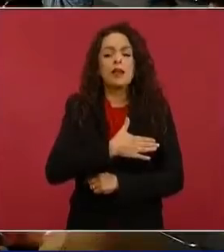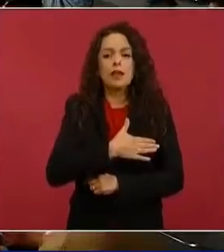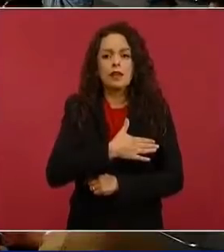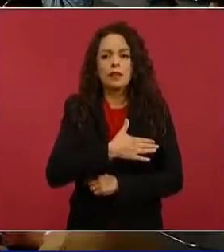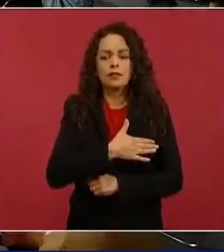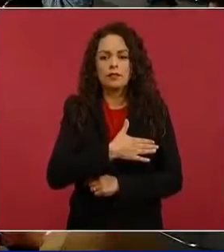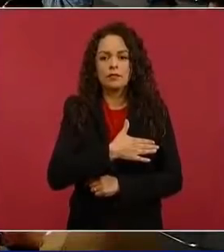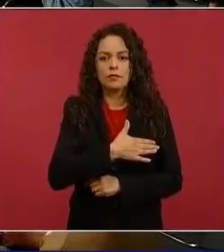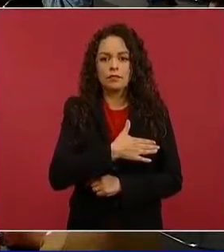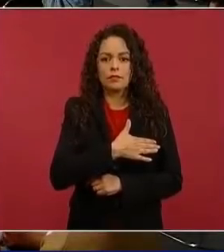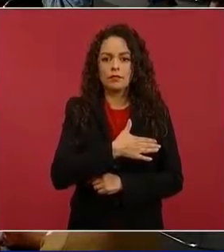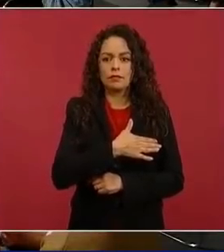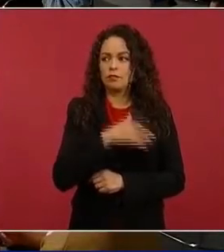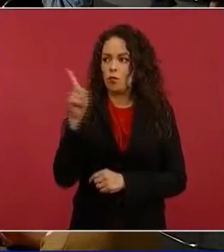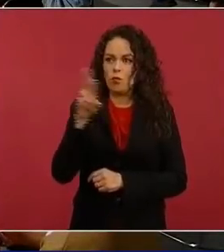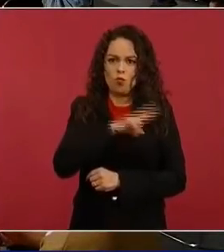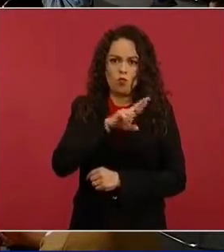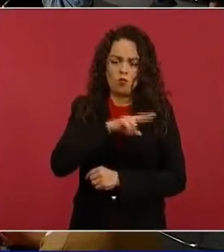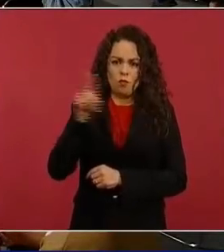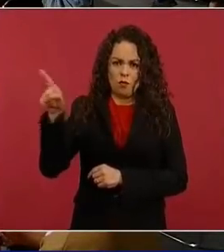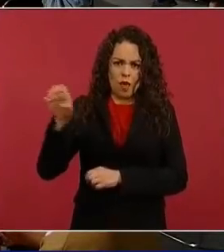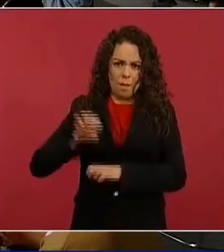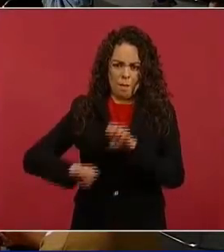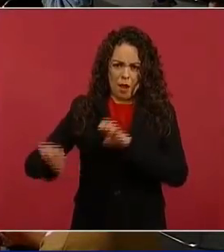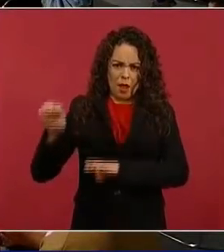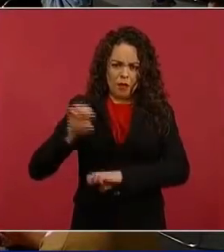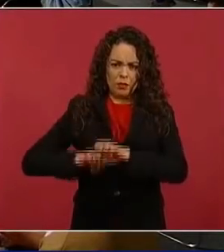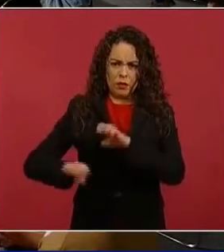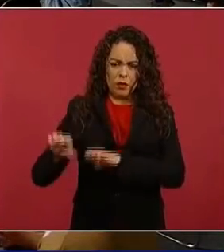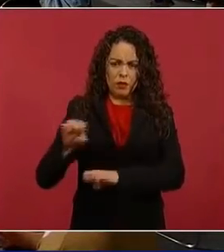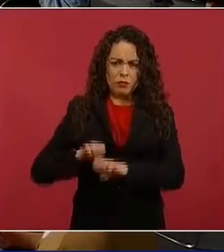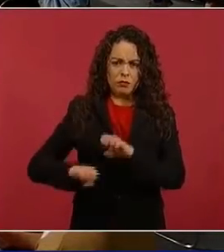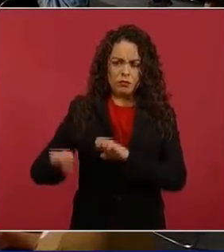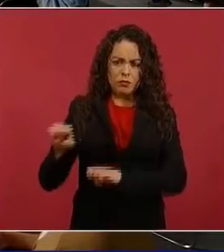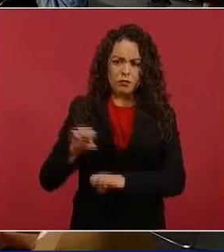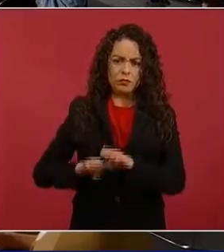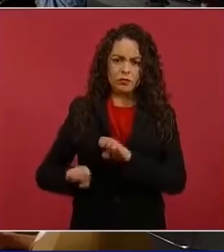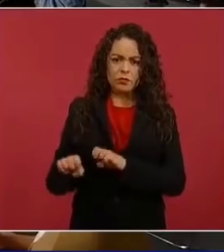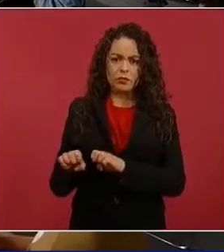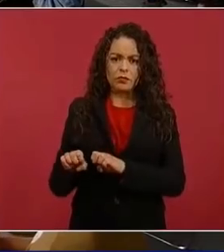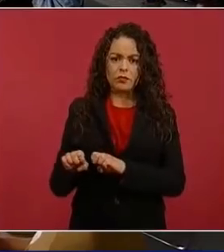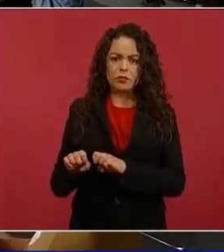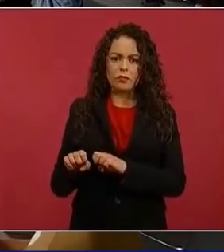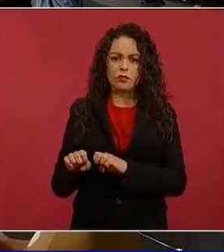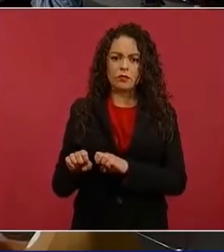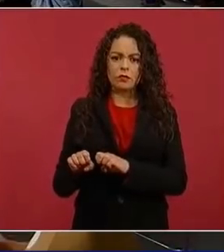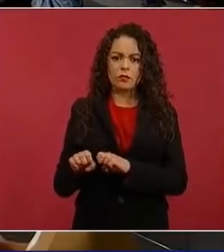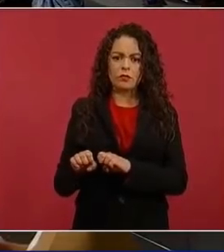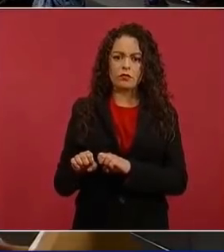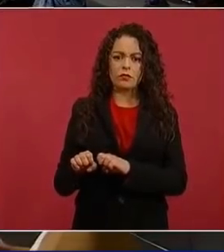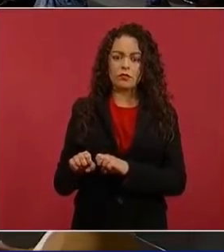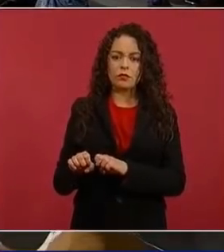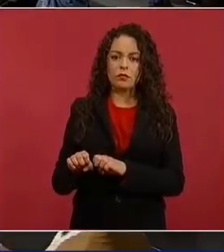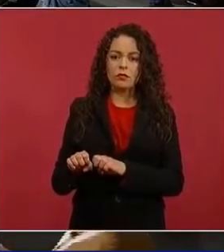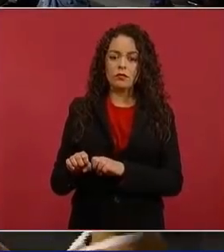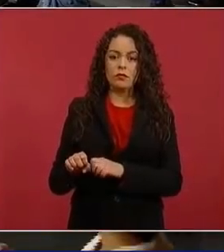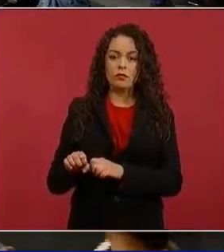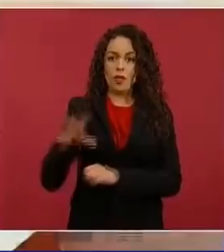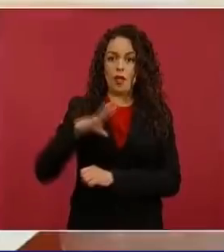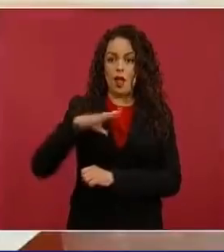Esas empresas particulares, que son las que predominan en México,